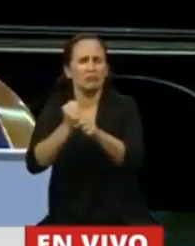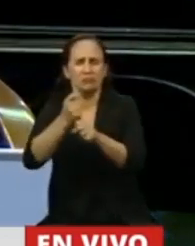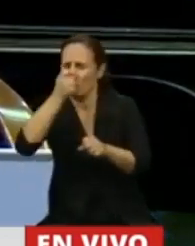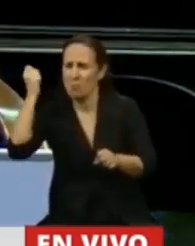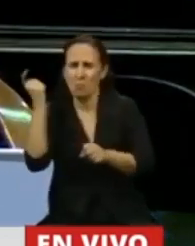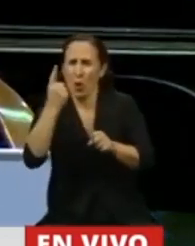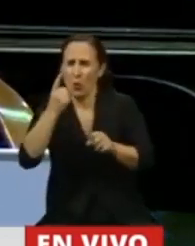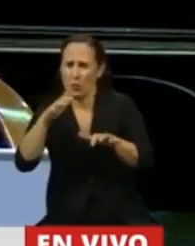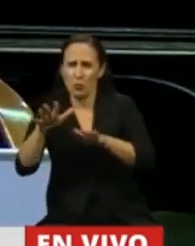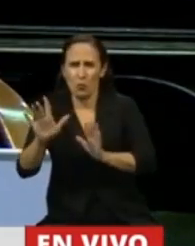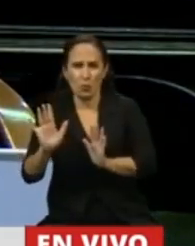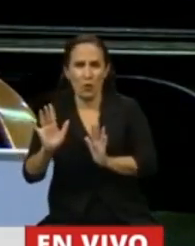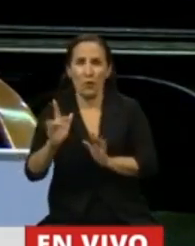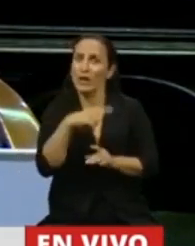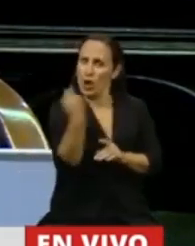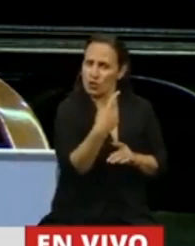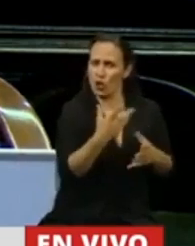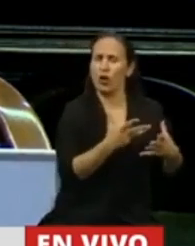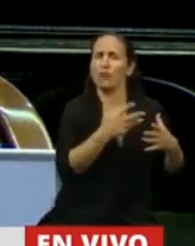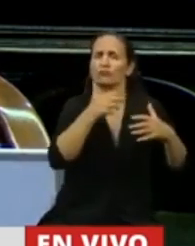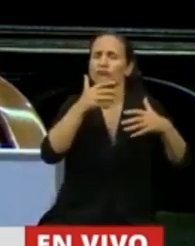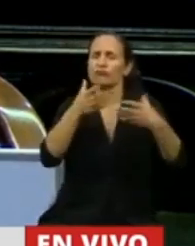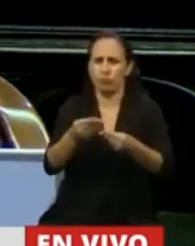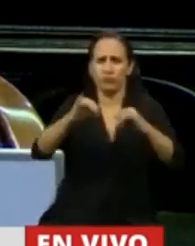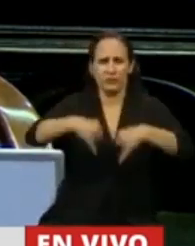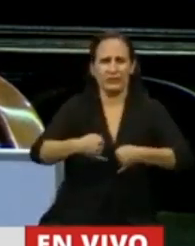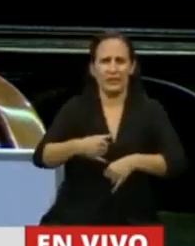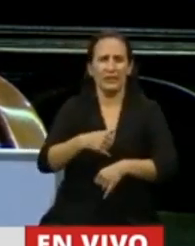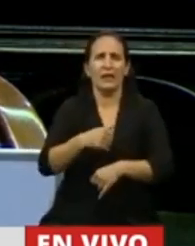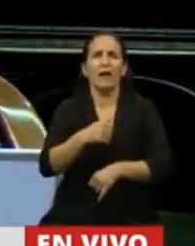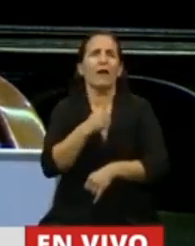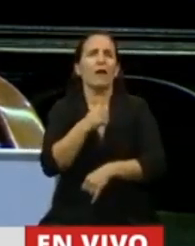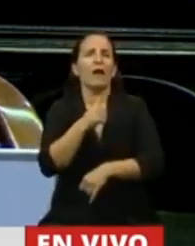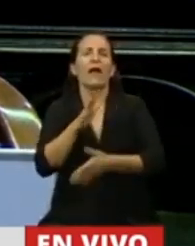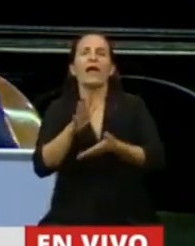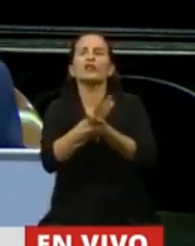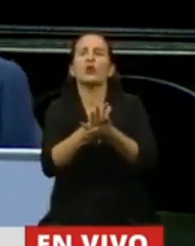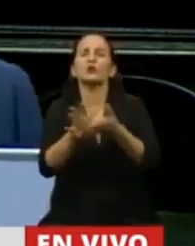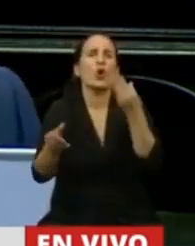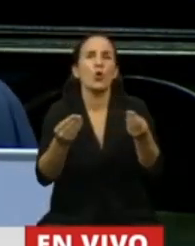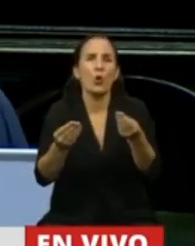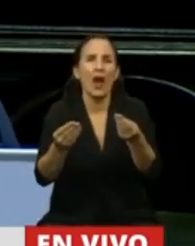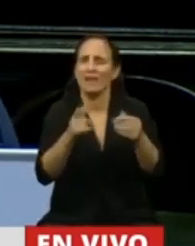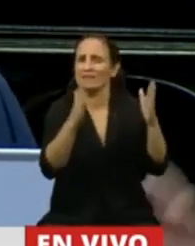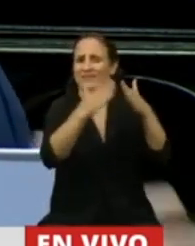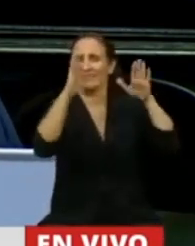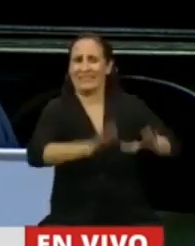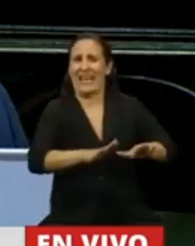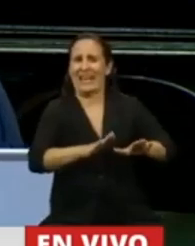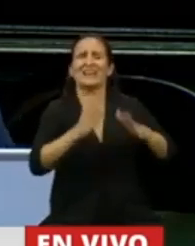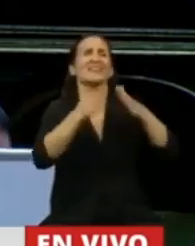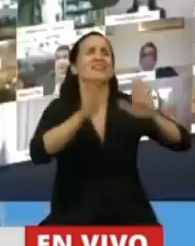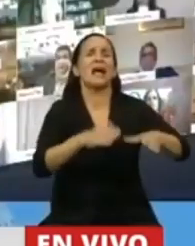estuvimos ahí y encontramos la única vacuna a aislarse, aislarse para no contagiarse y para no